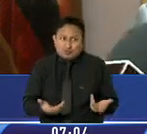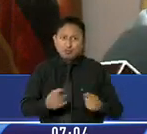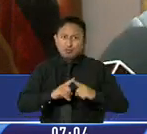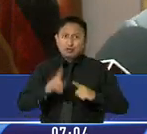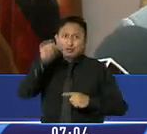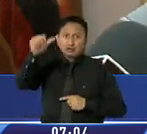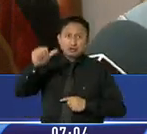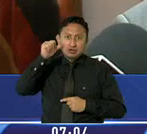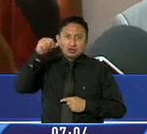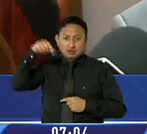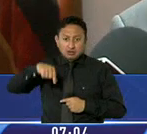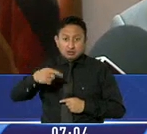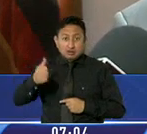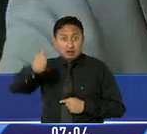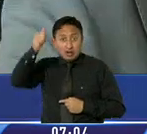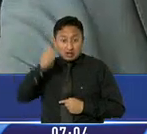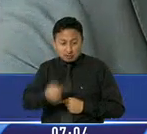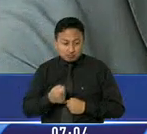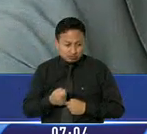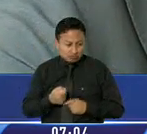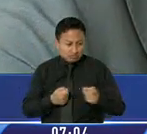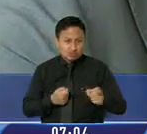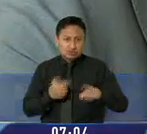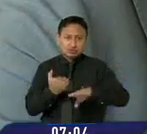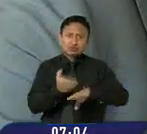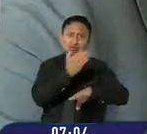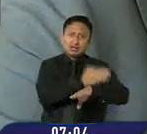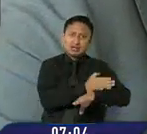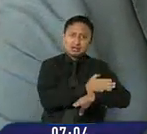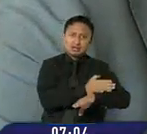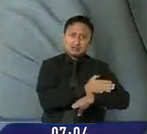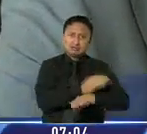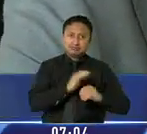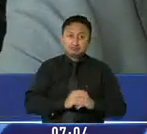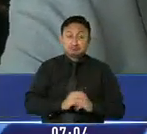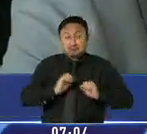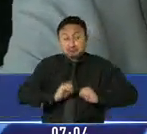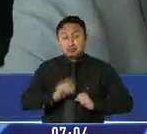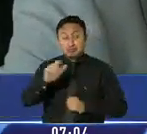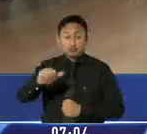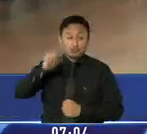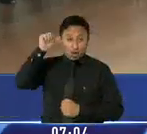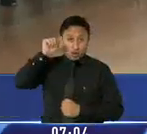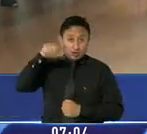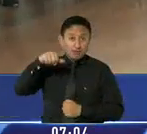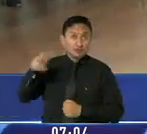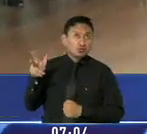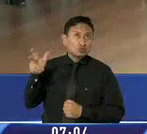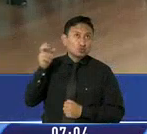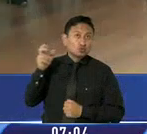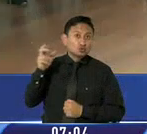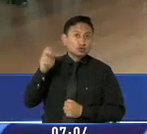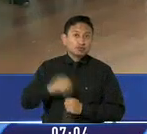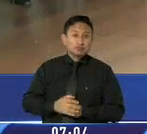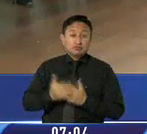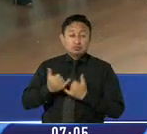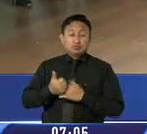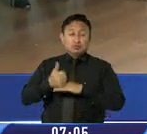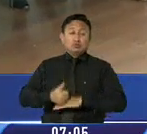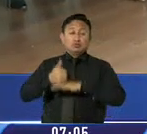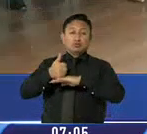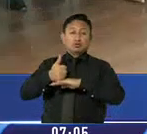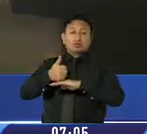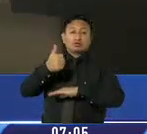actora recién la ha obtenido el día de ayer. Pese a los cuestionamientos, se dio paso a la reproducción de los audios. Ahora todo queda en manos de los jueces